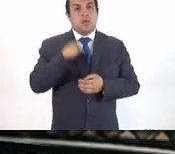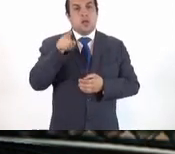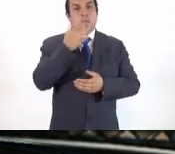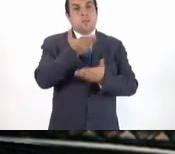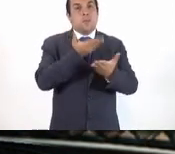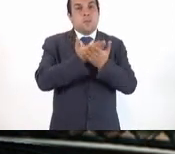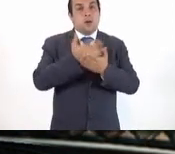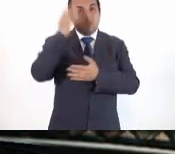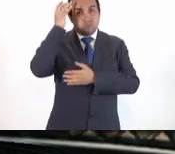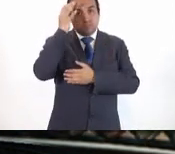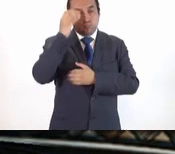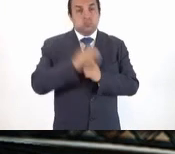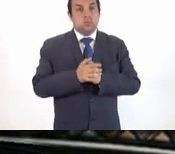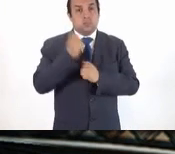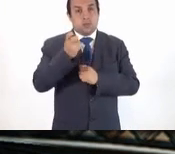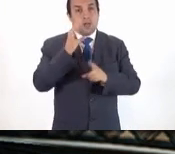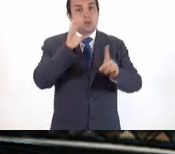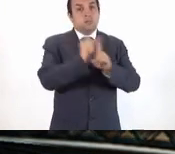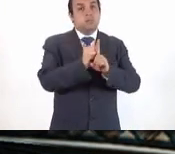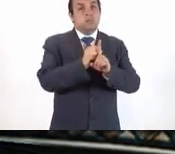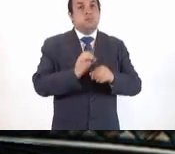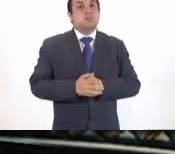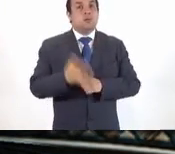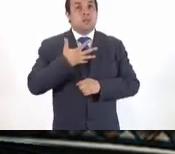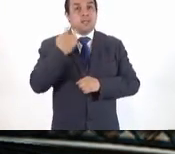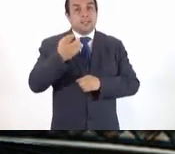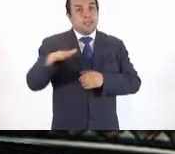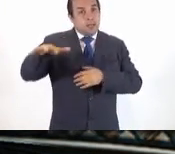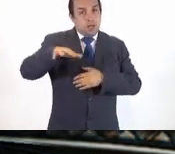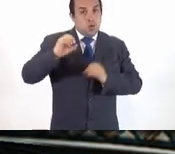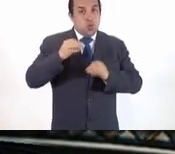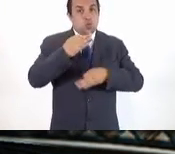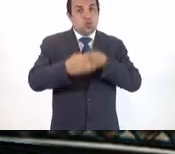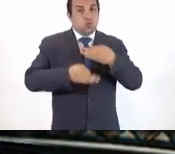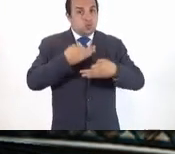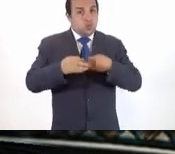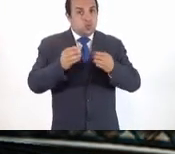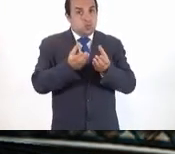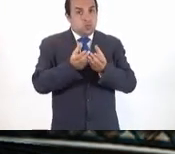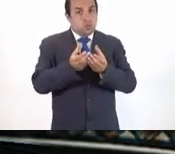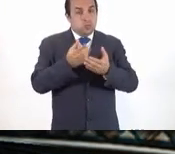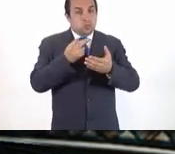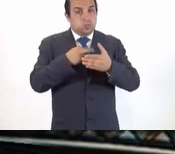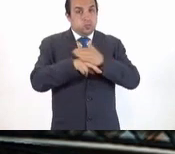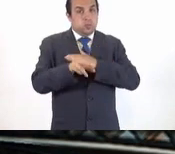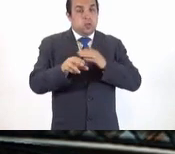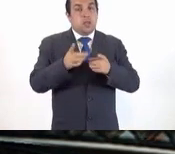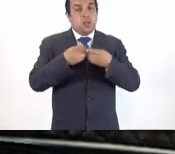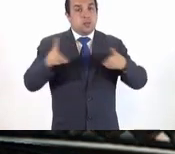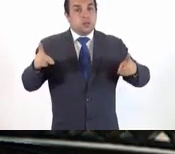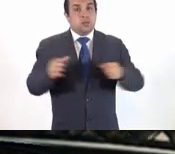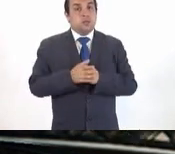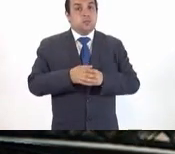y por eso es los alcances, si es nada más sobre este tramo o sobre todo lo que implicó el desarrollo de la obra.